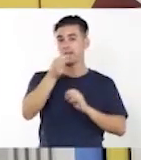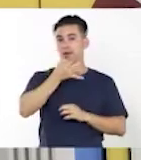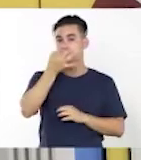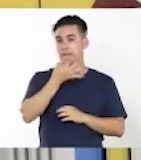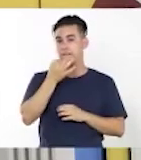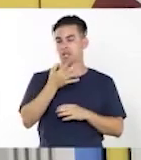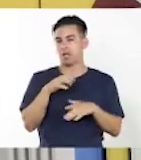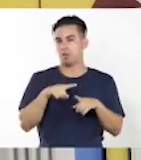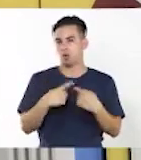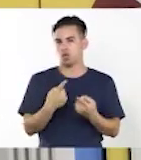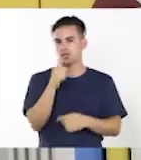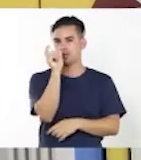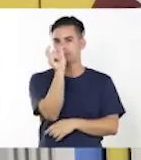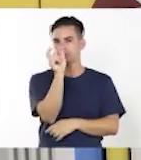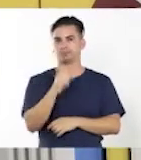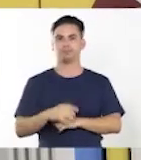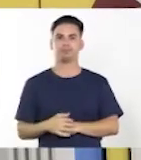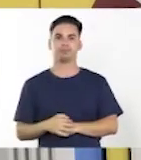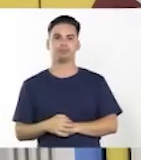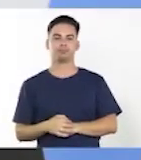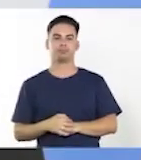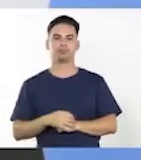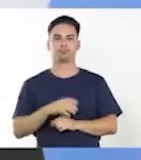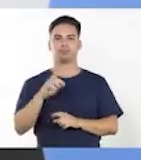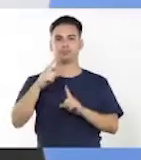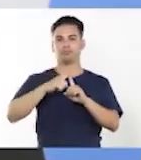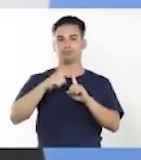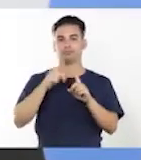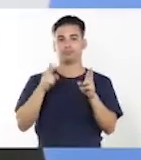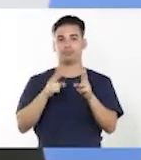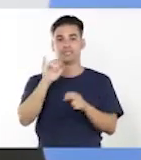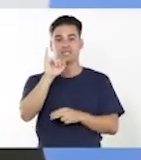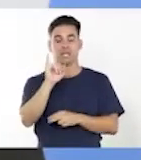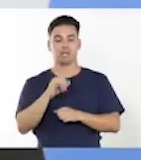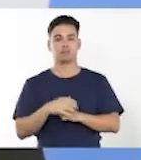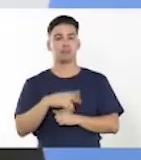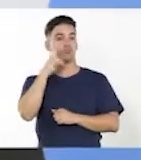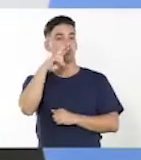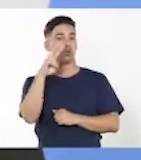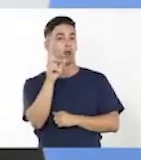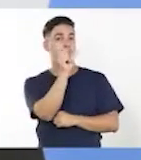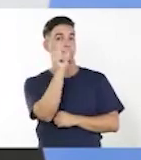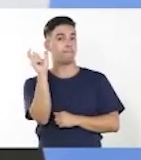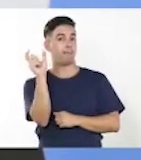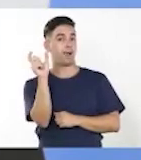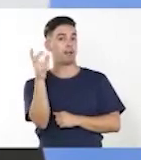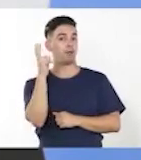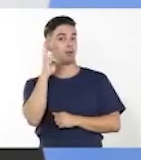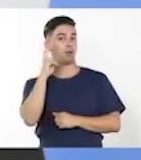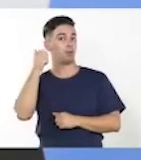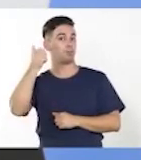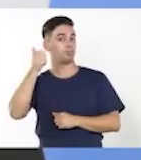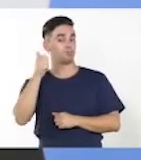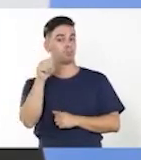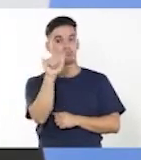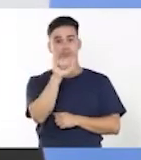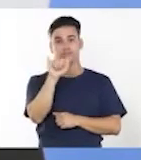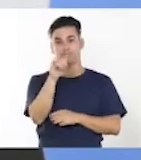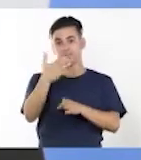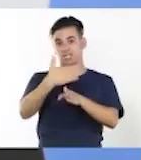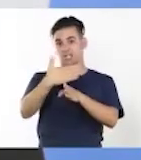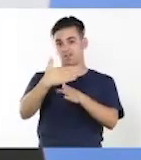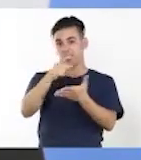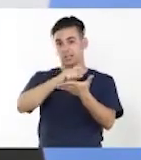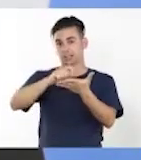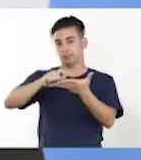El número 6, buscarán palabras homófonas que lleven